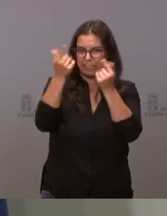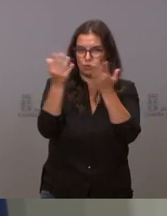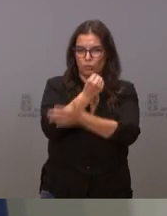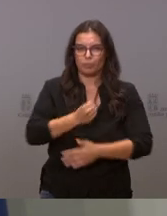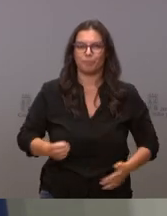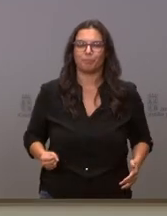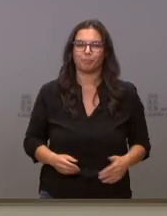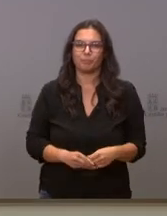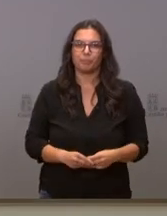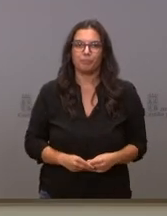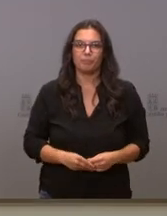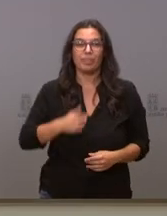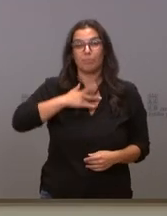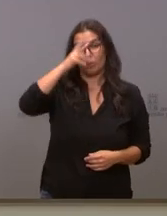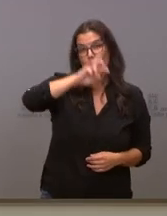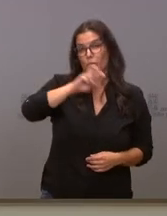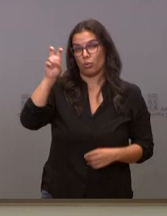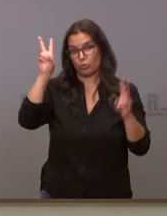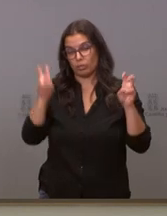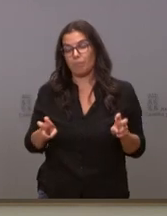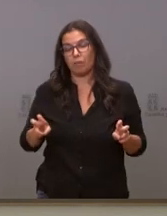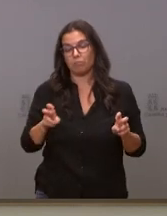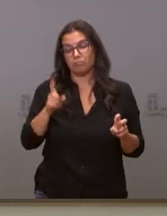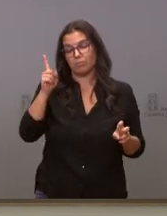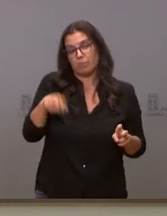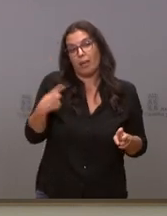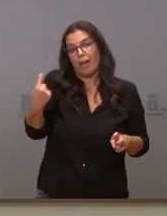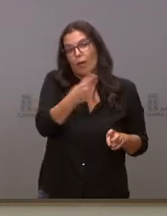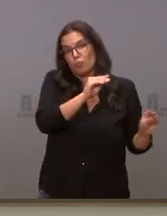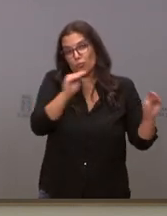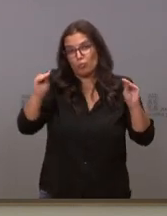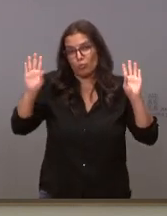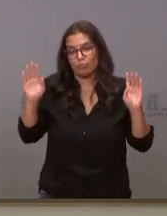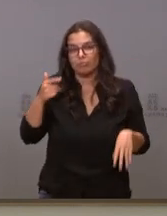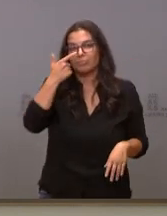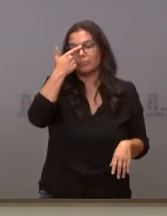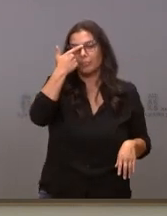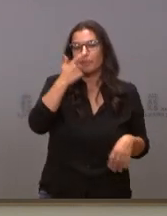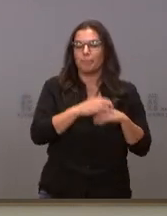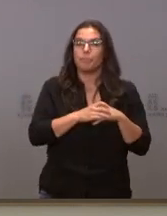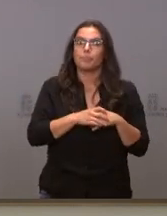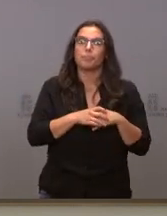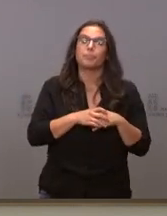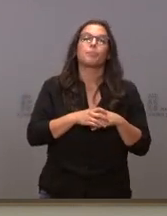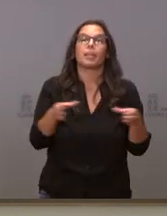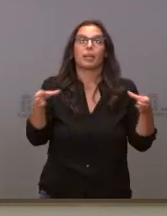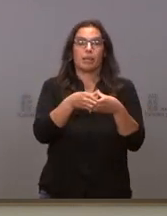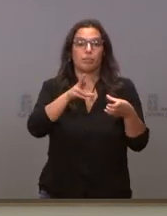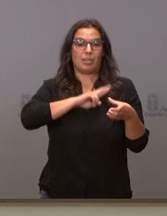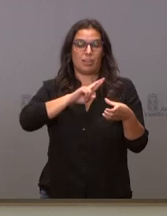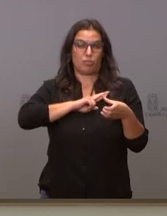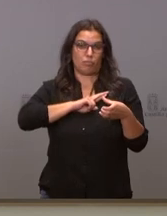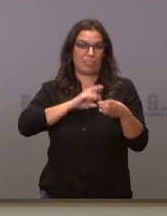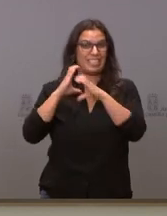a mí me preocupa otra cuestión distinta también que aquí cada uno con su tema hay bastante malestar en las cofradías porque se